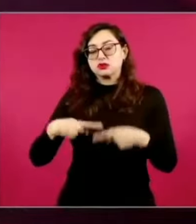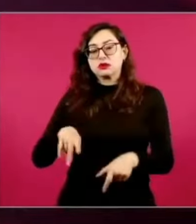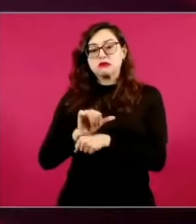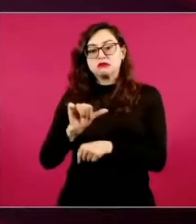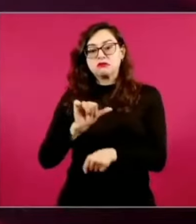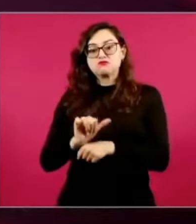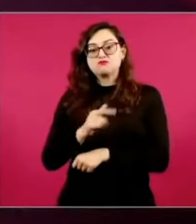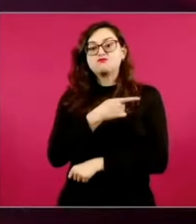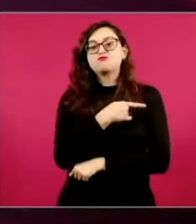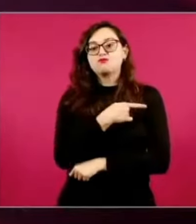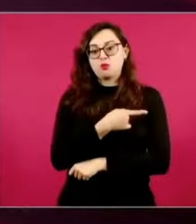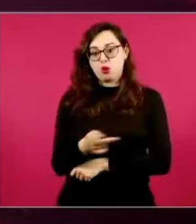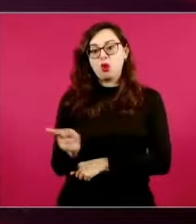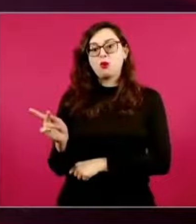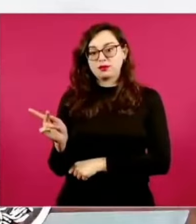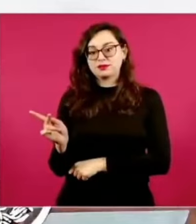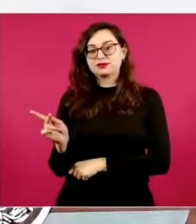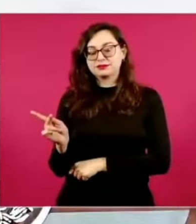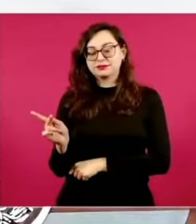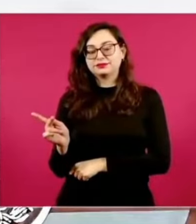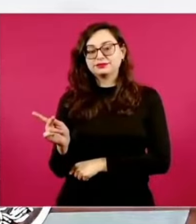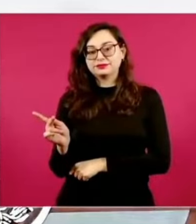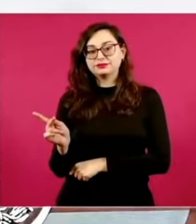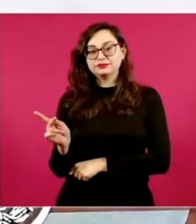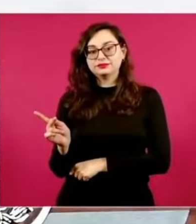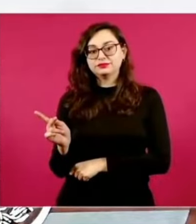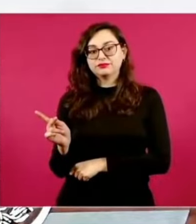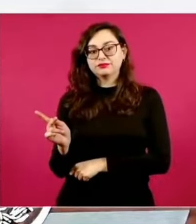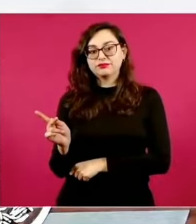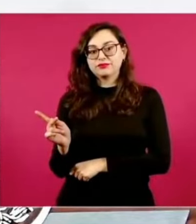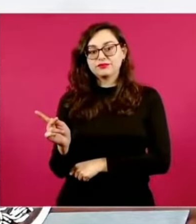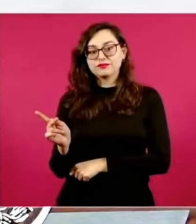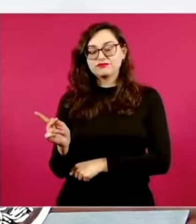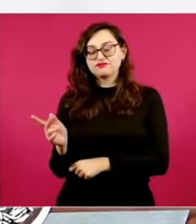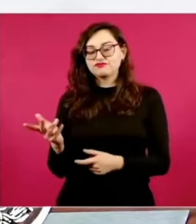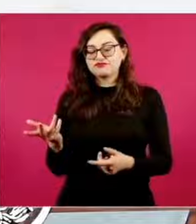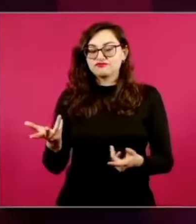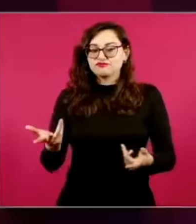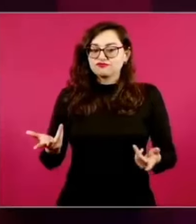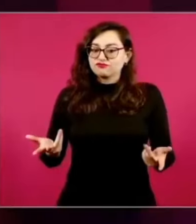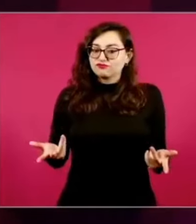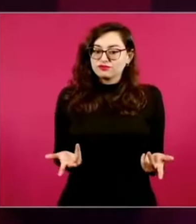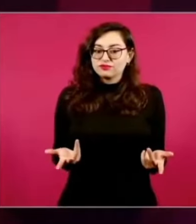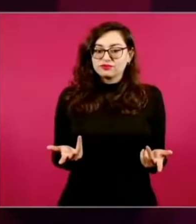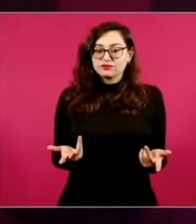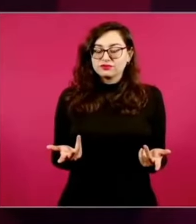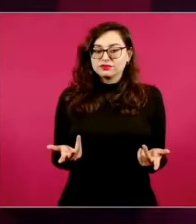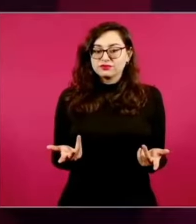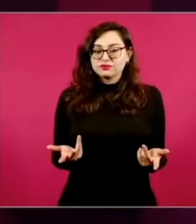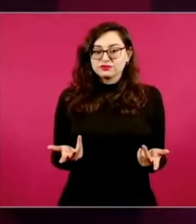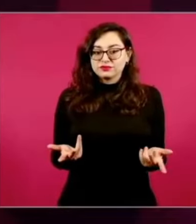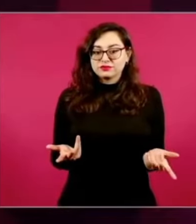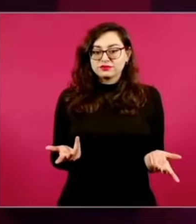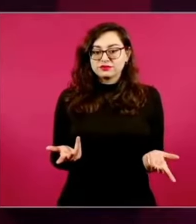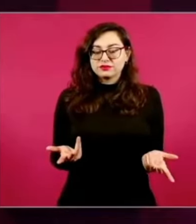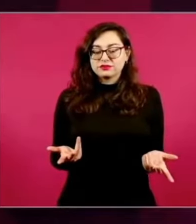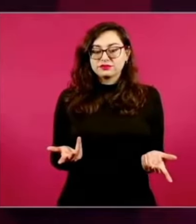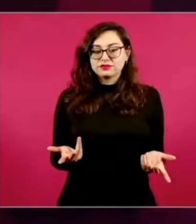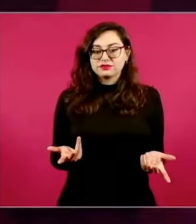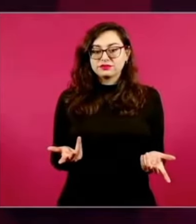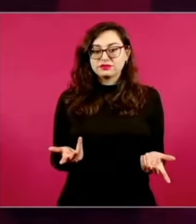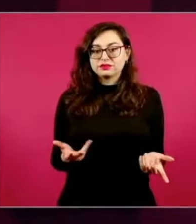país que ha sido uno de los